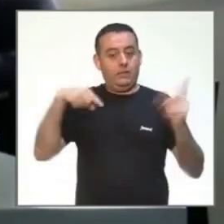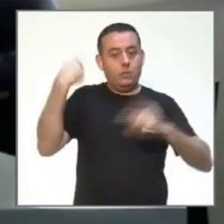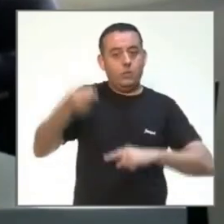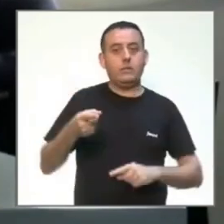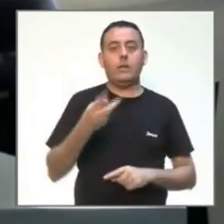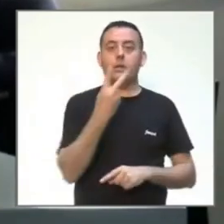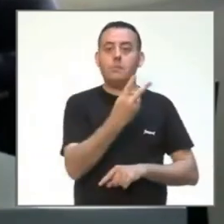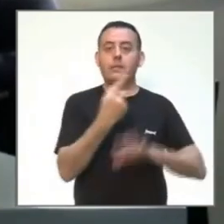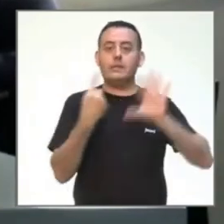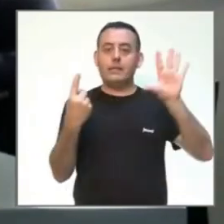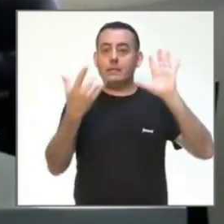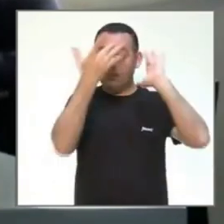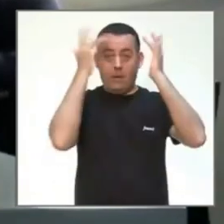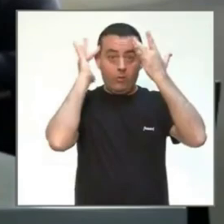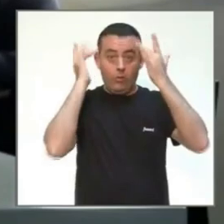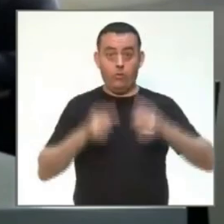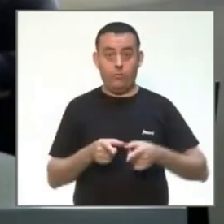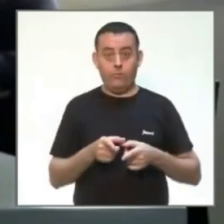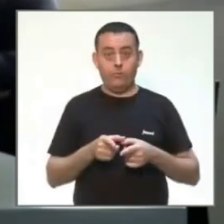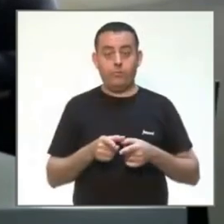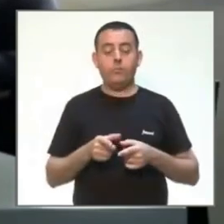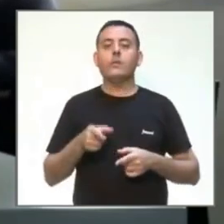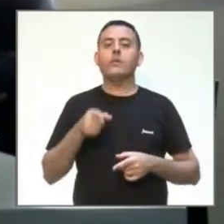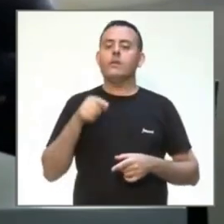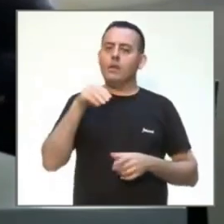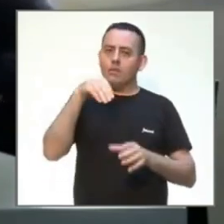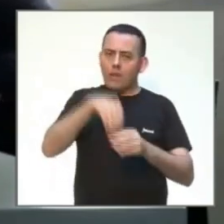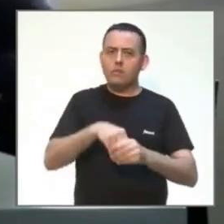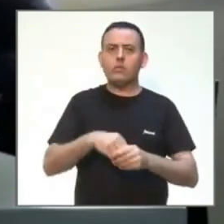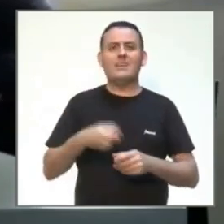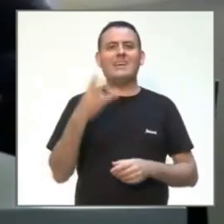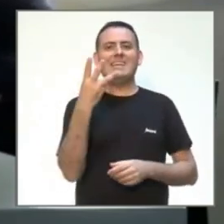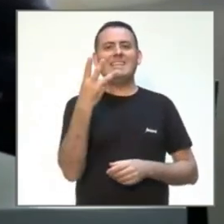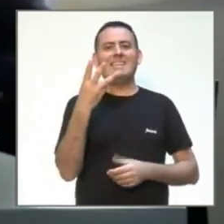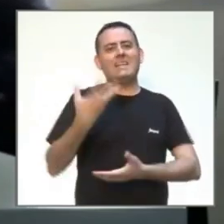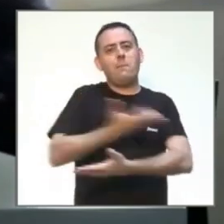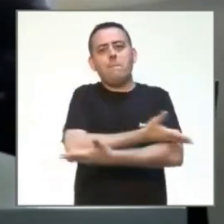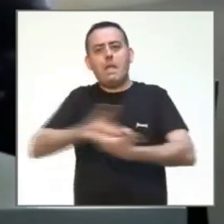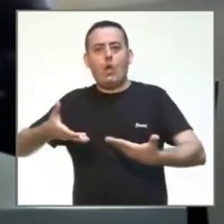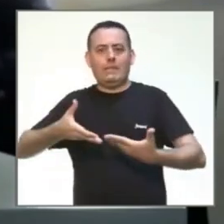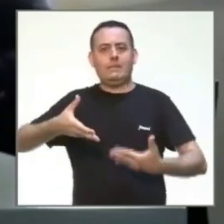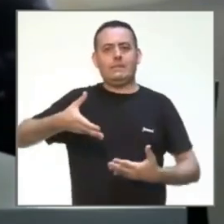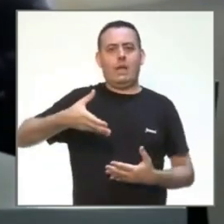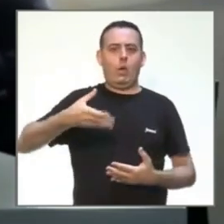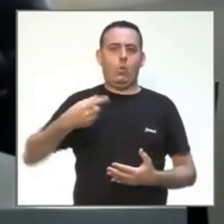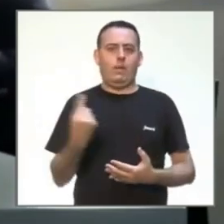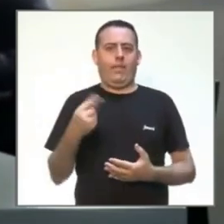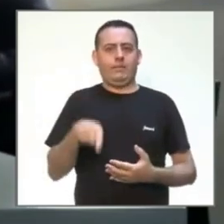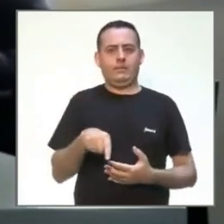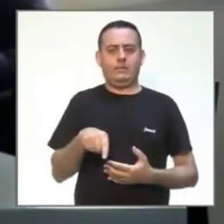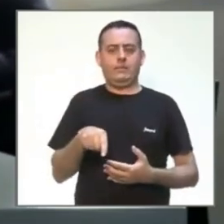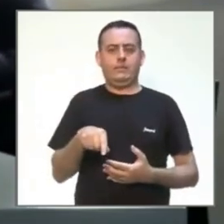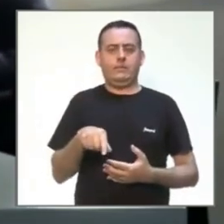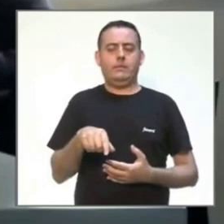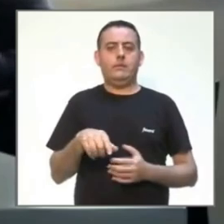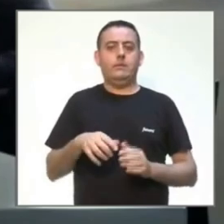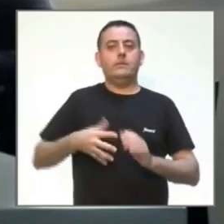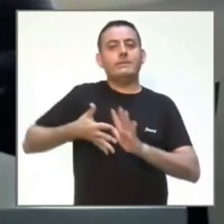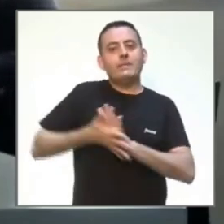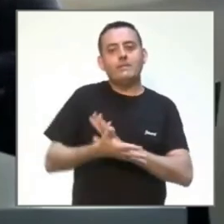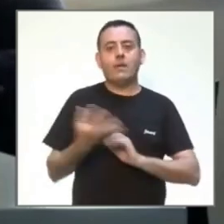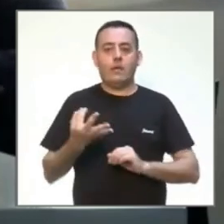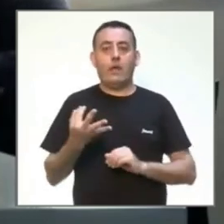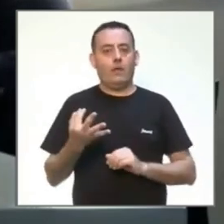de marzo, ya nos daba más de 3 millones de unidades. Quiere decir que valida un poco lo que estamos diciendo